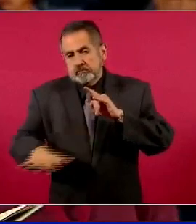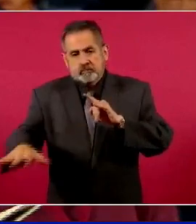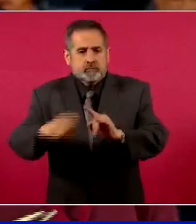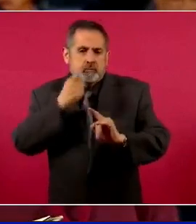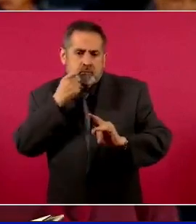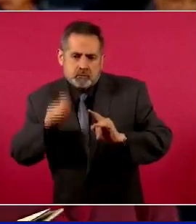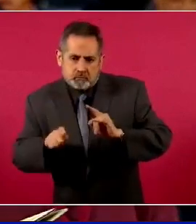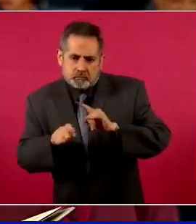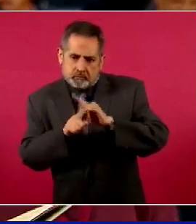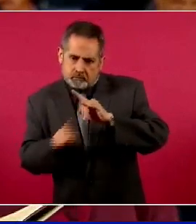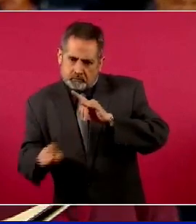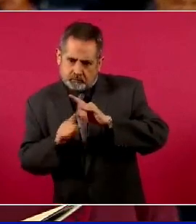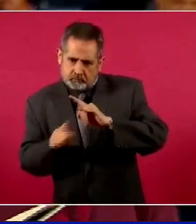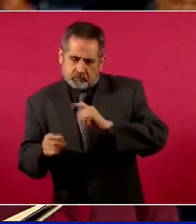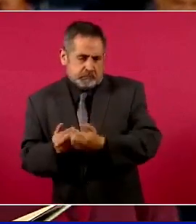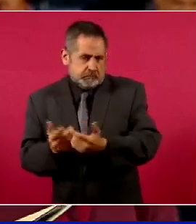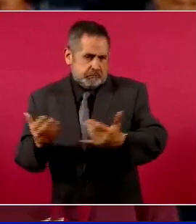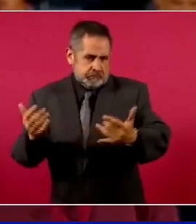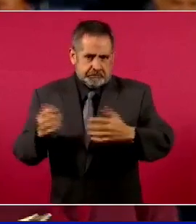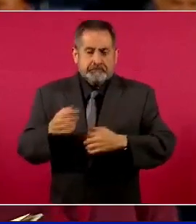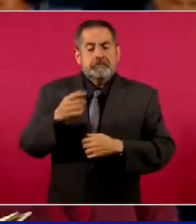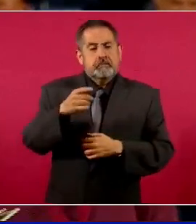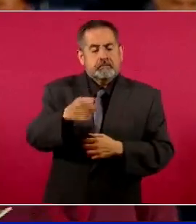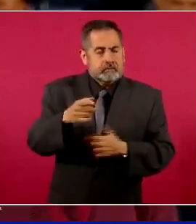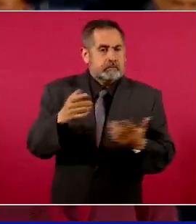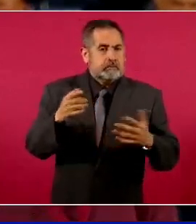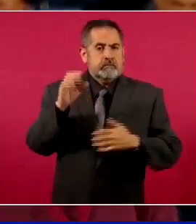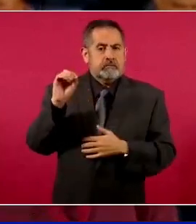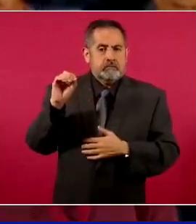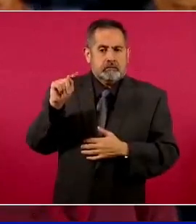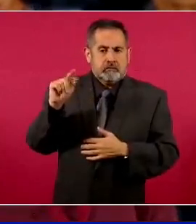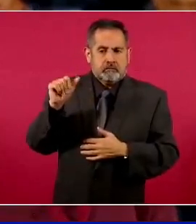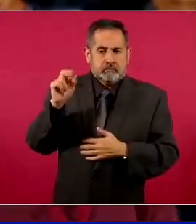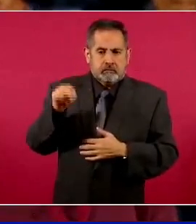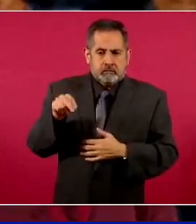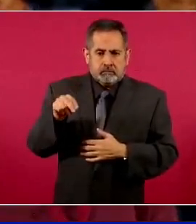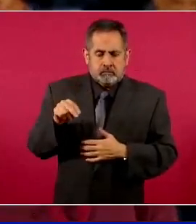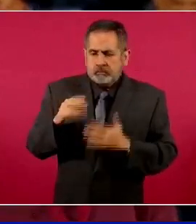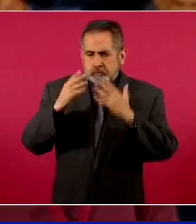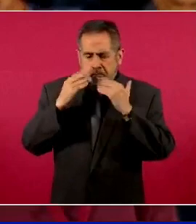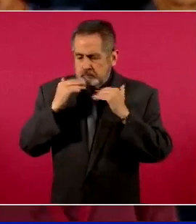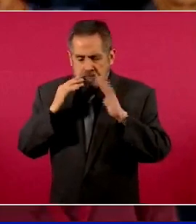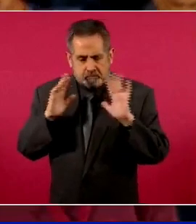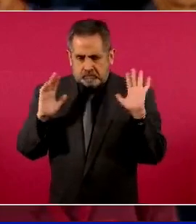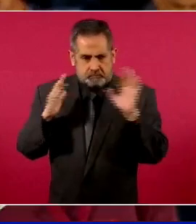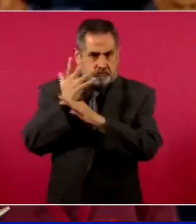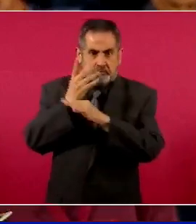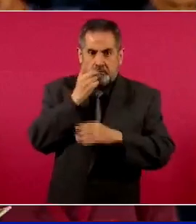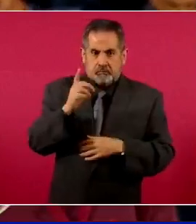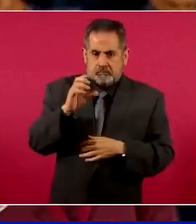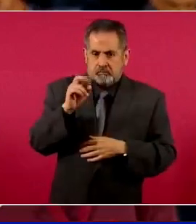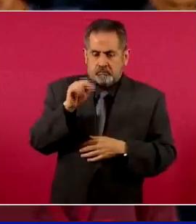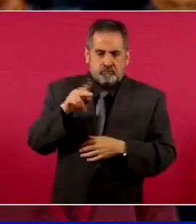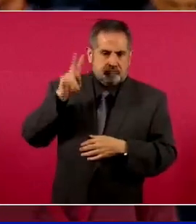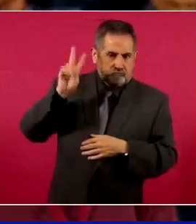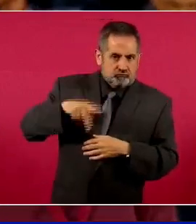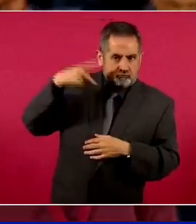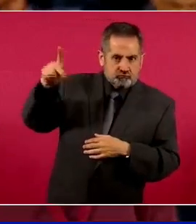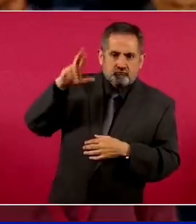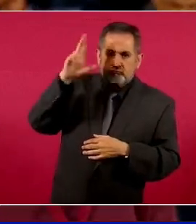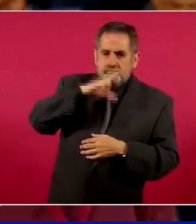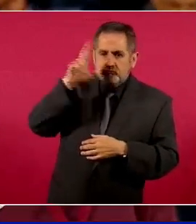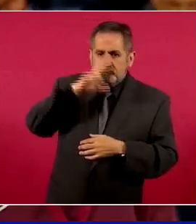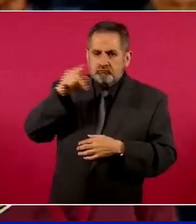bueno, respecto a este tema, la OTAN ha declarado que no hay ningún indicio de que fueran misiles rusos